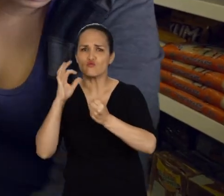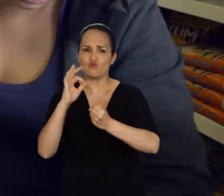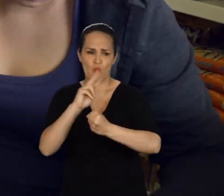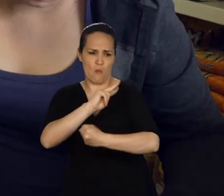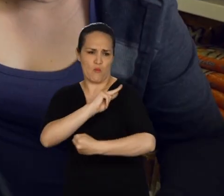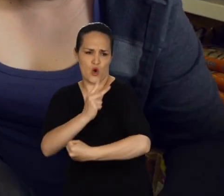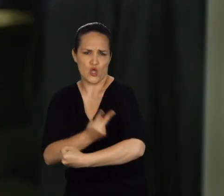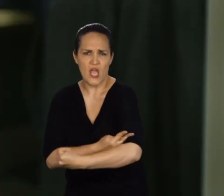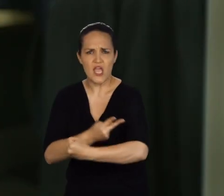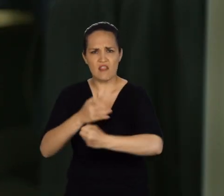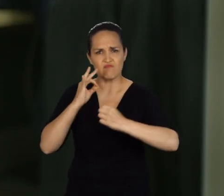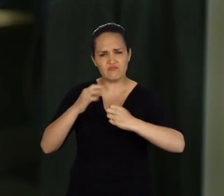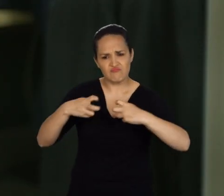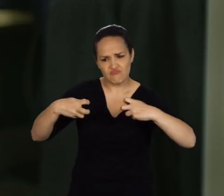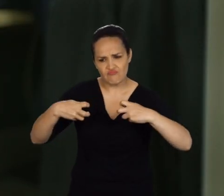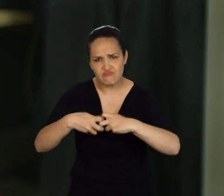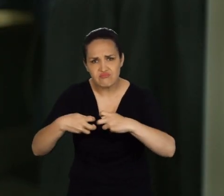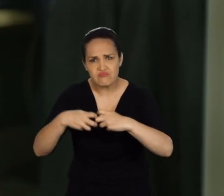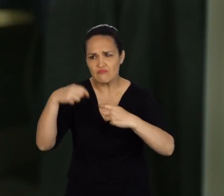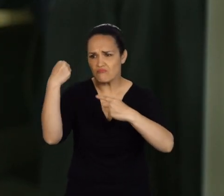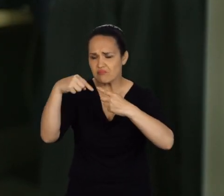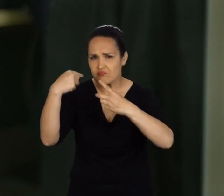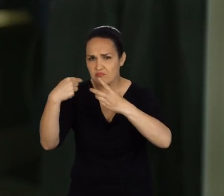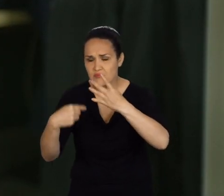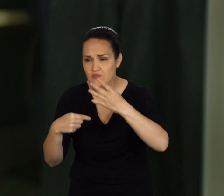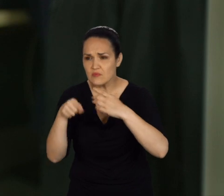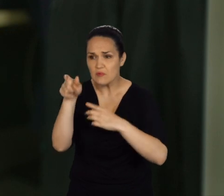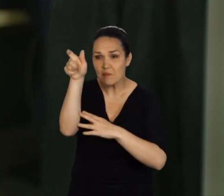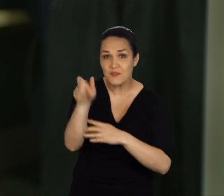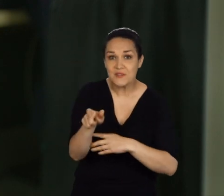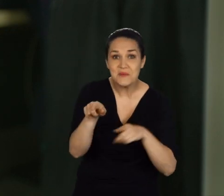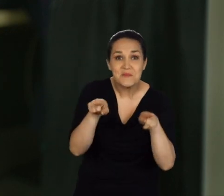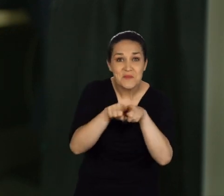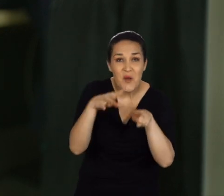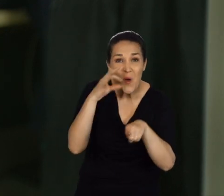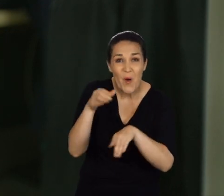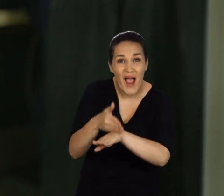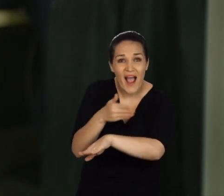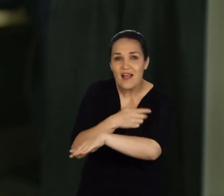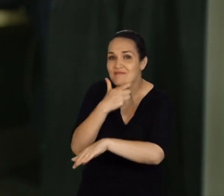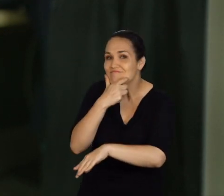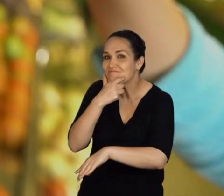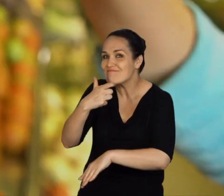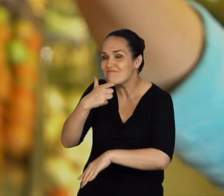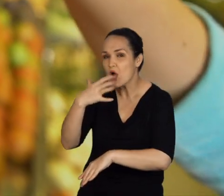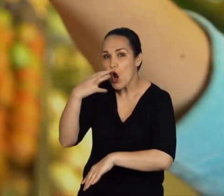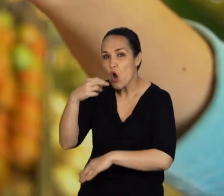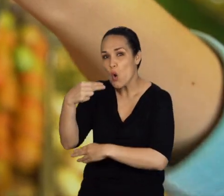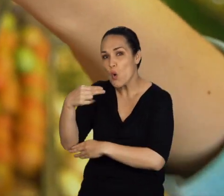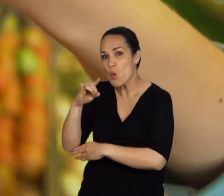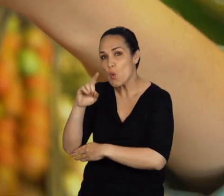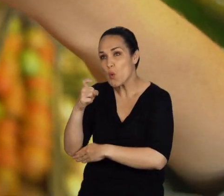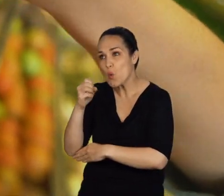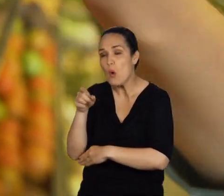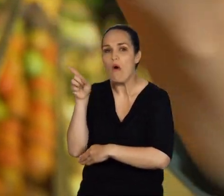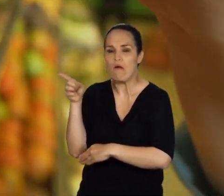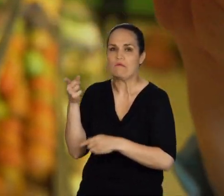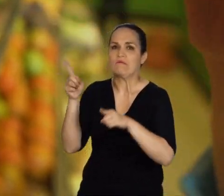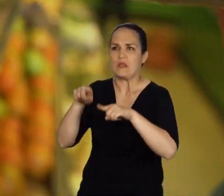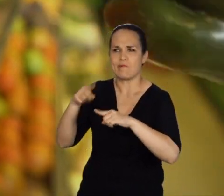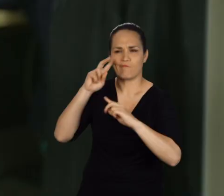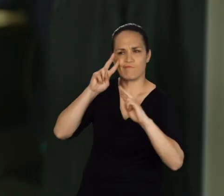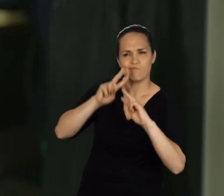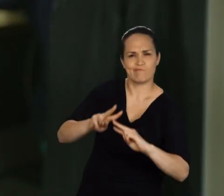aporte nutricional, aporte proteico, aporte calórico, como es el caso del paciente Hugo Cardona. La dieta debe ser igual,